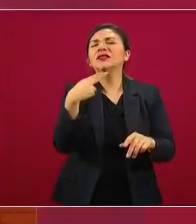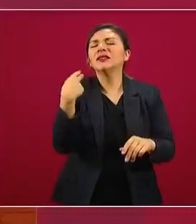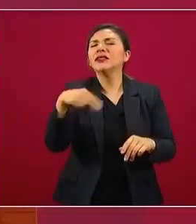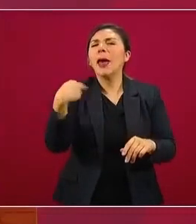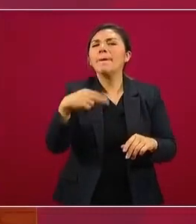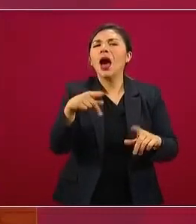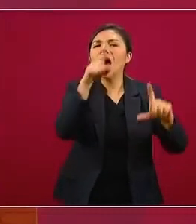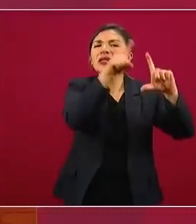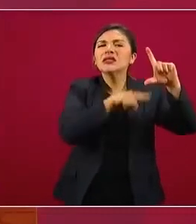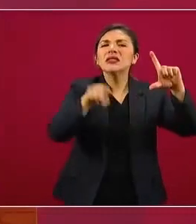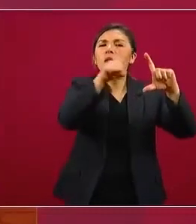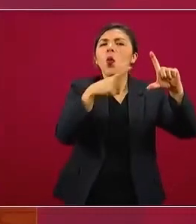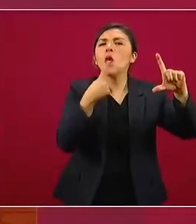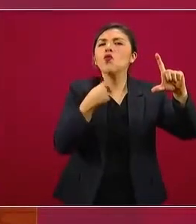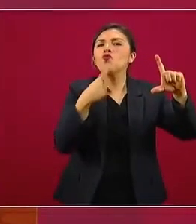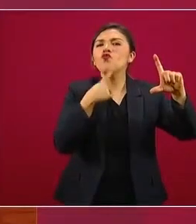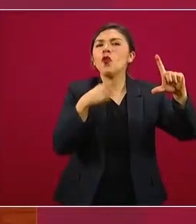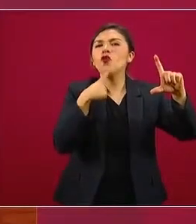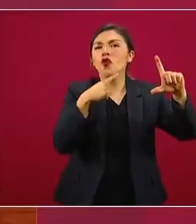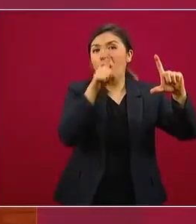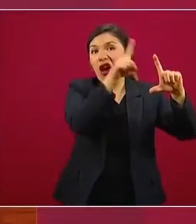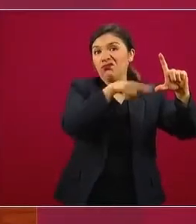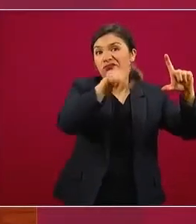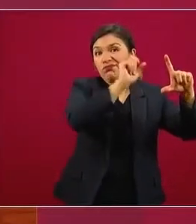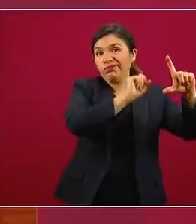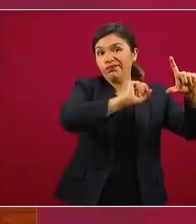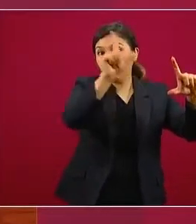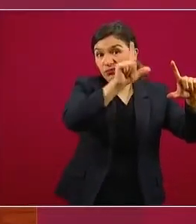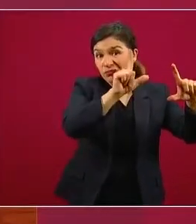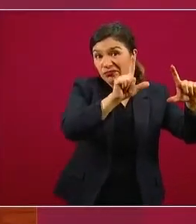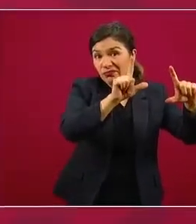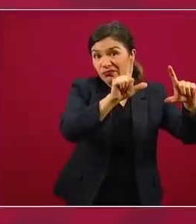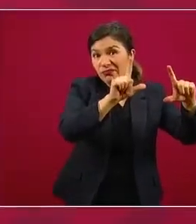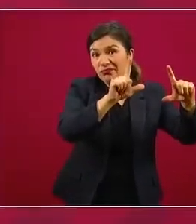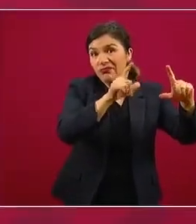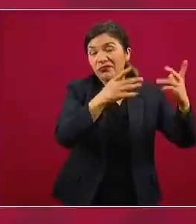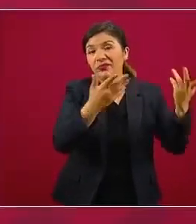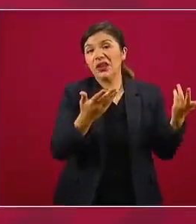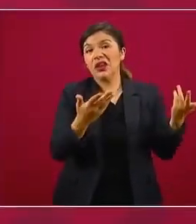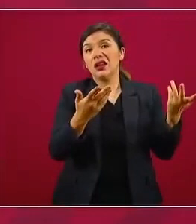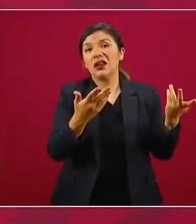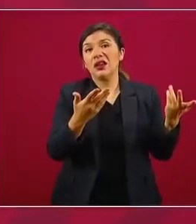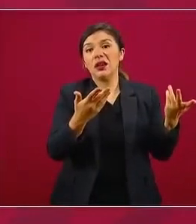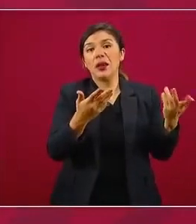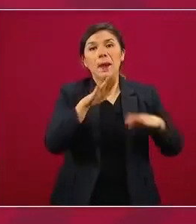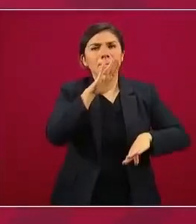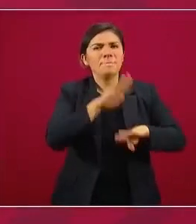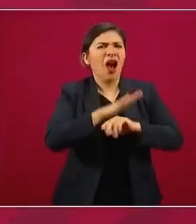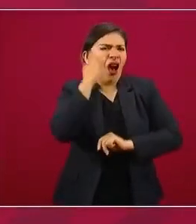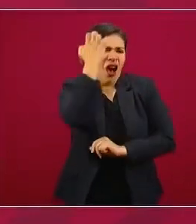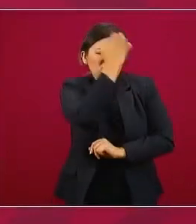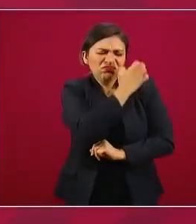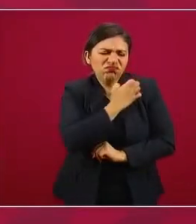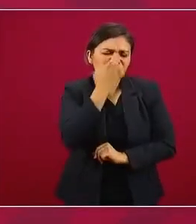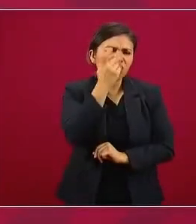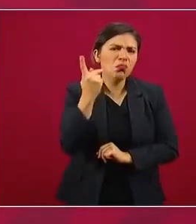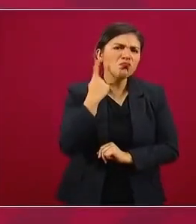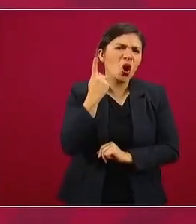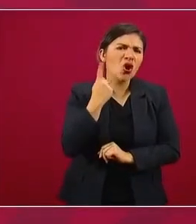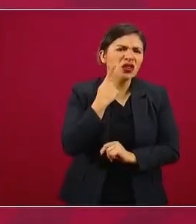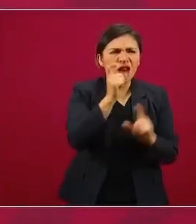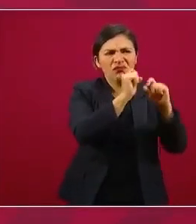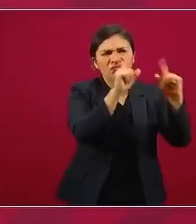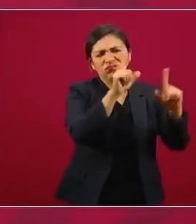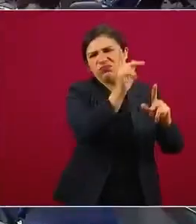a los analistas políticos